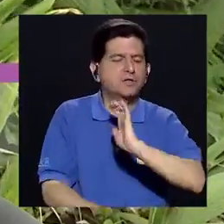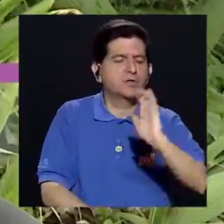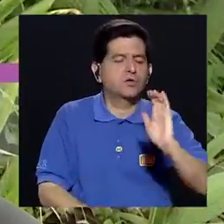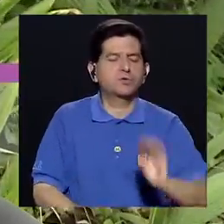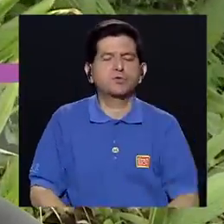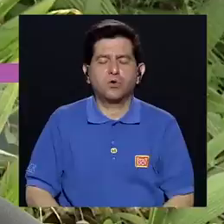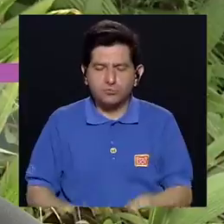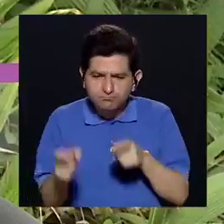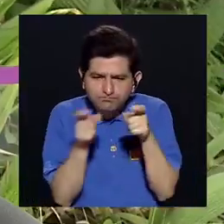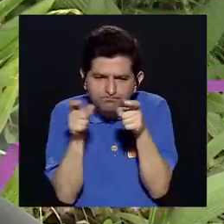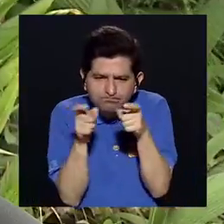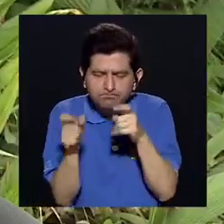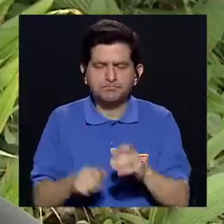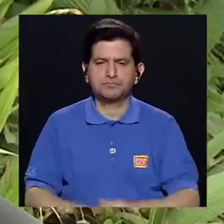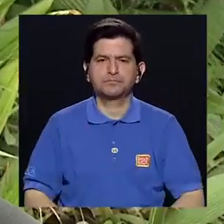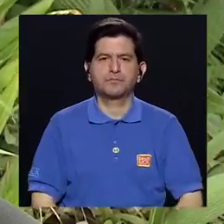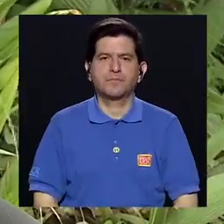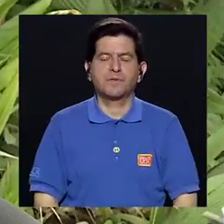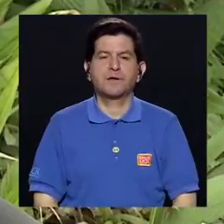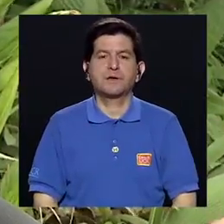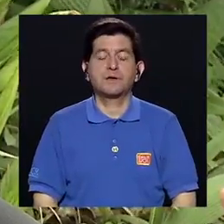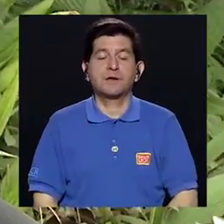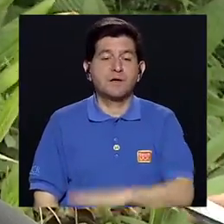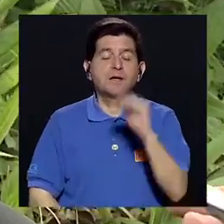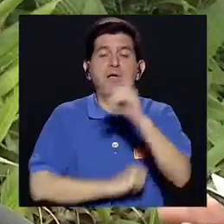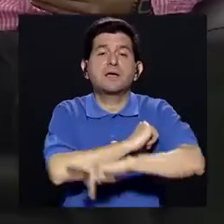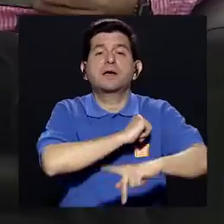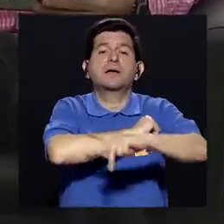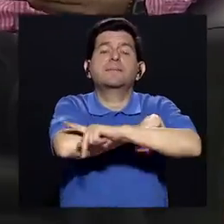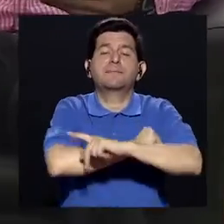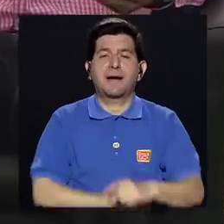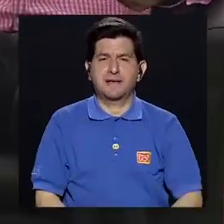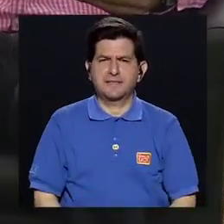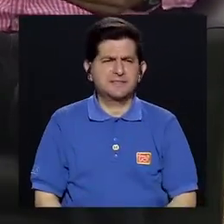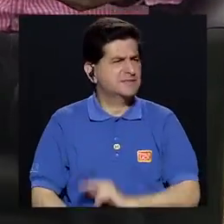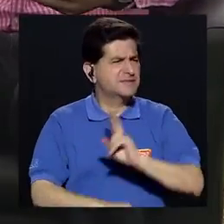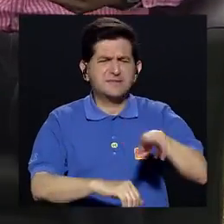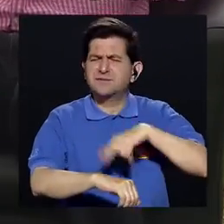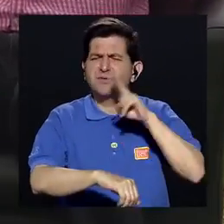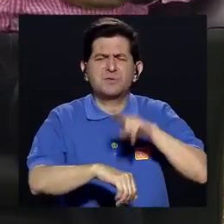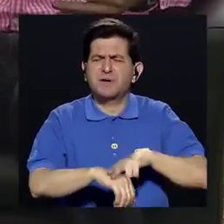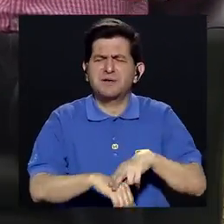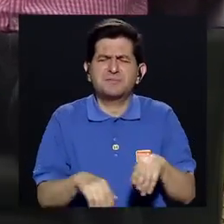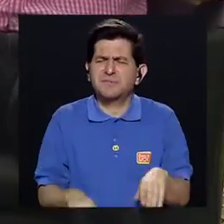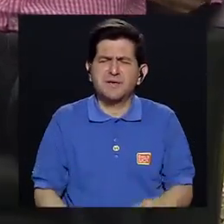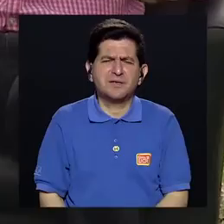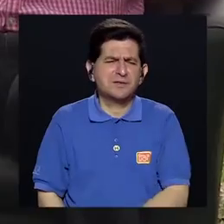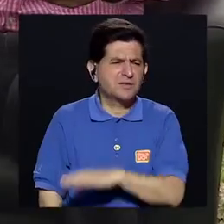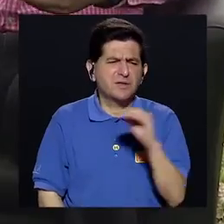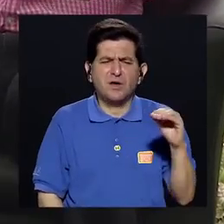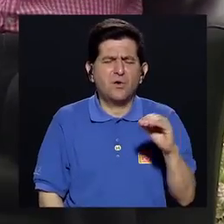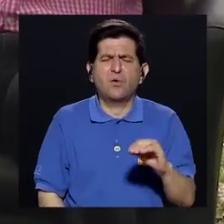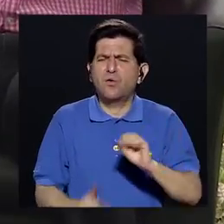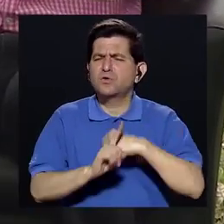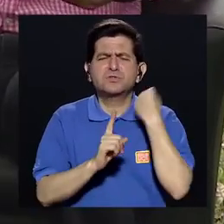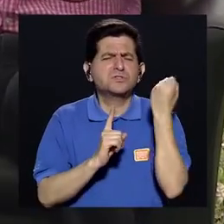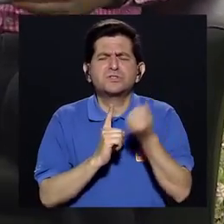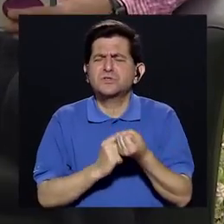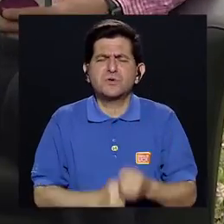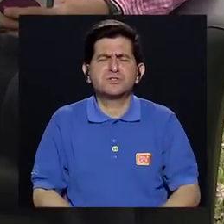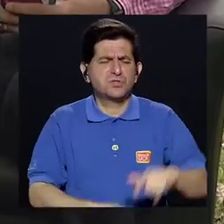debe que llevarlo Bueno doctora Y a nivel de país Que tan común Como estamos A nivel latinoamericano